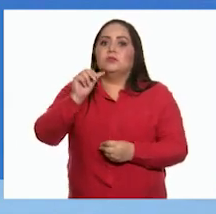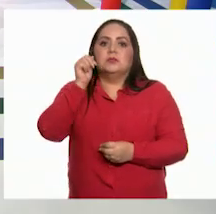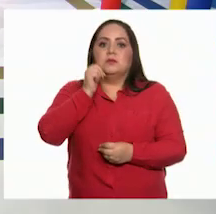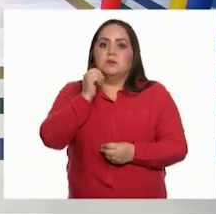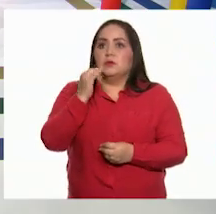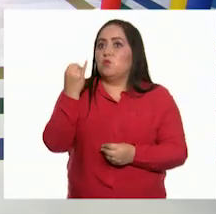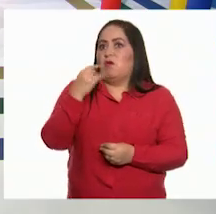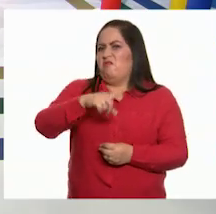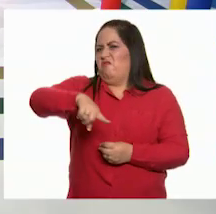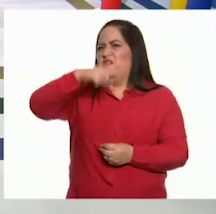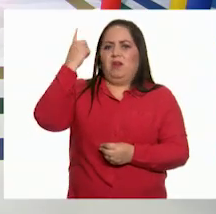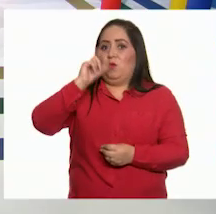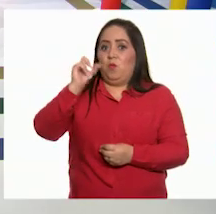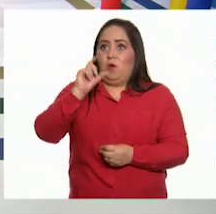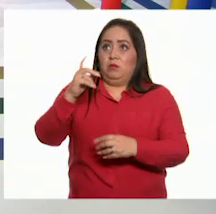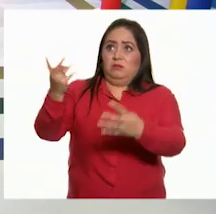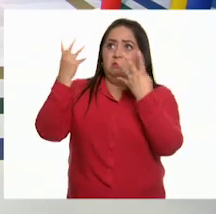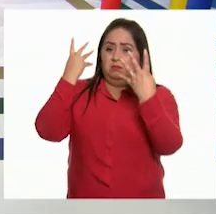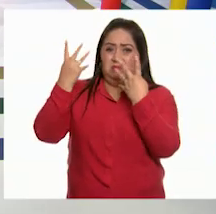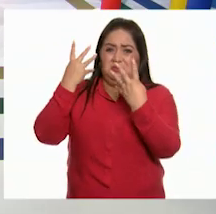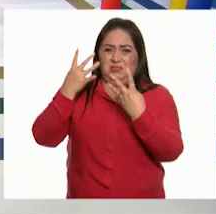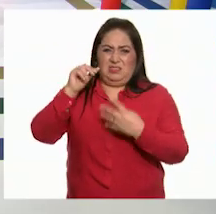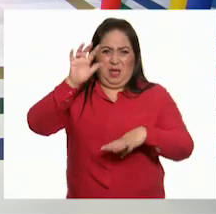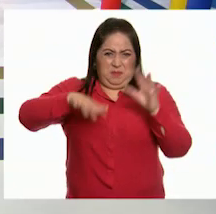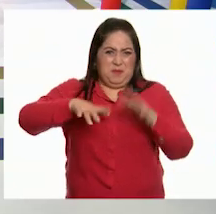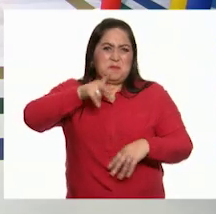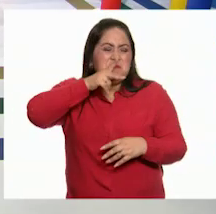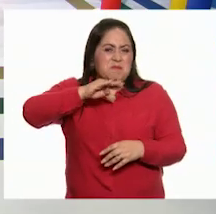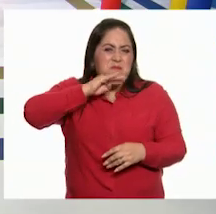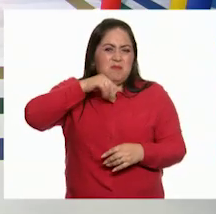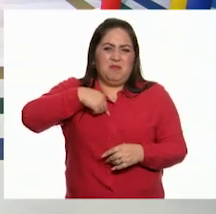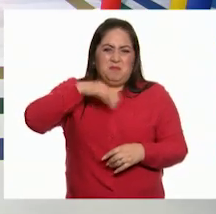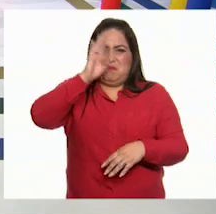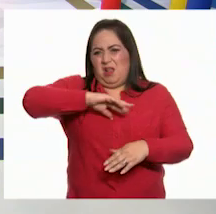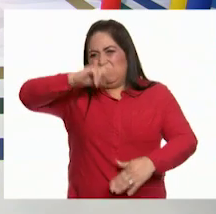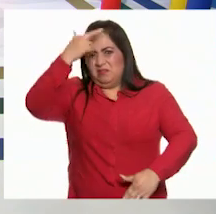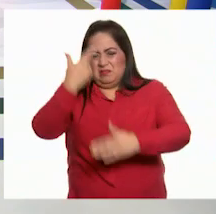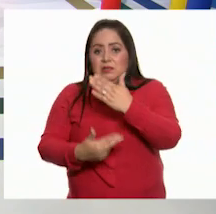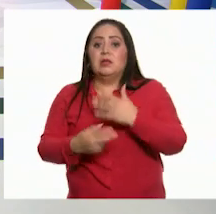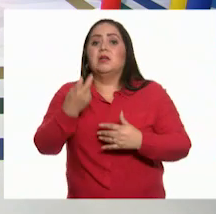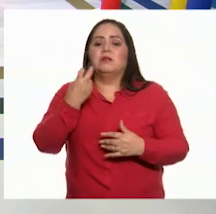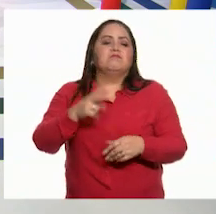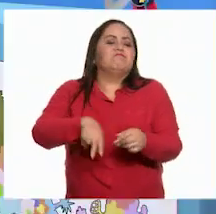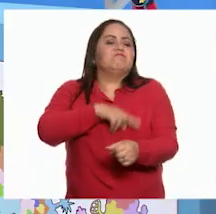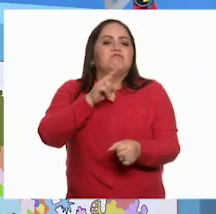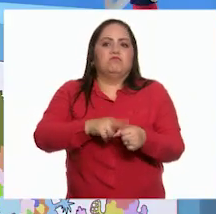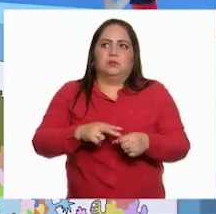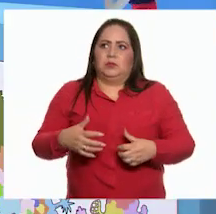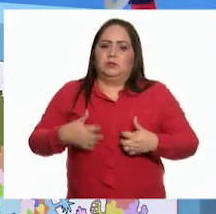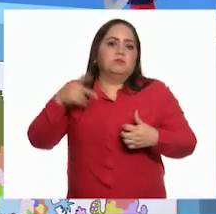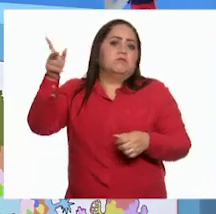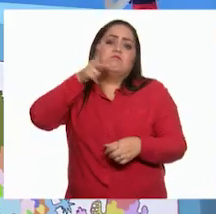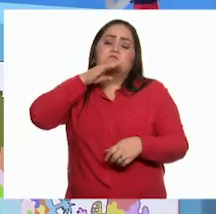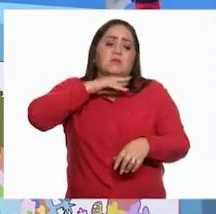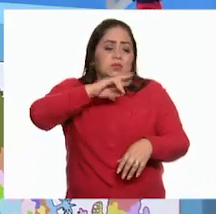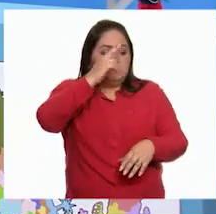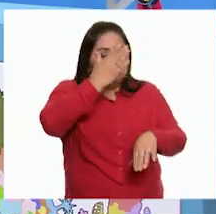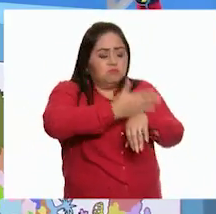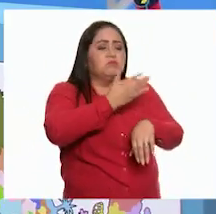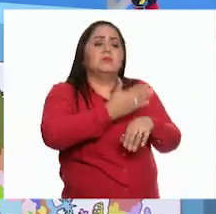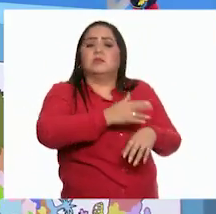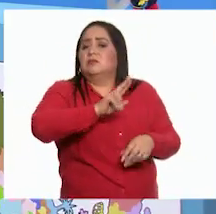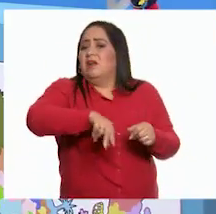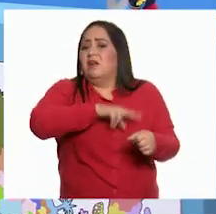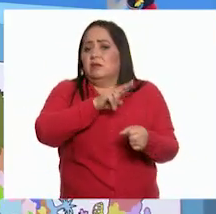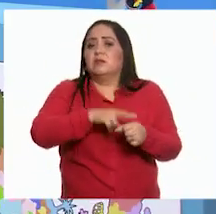sencilla Cuando nos llaman la atención por algo Que no cumple sus expectativas Es natural que impongan límites Y por supuesto,